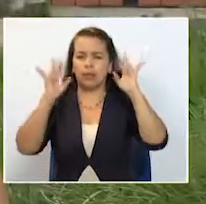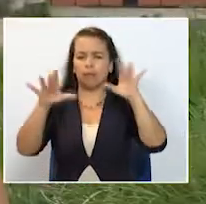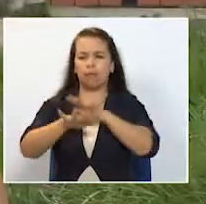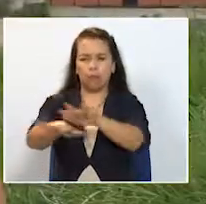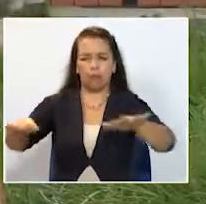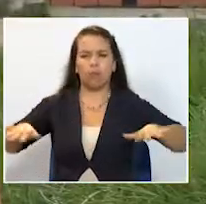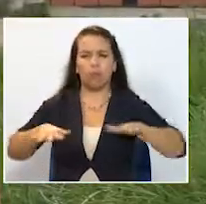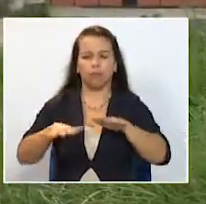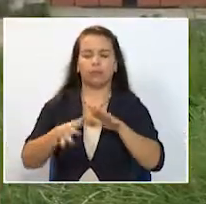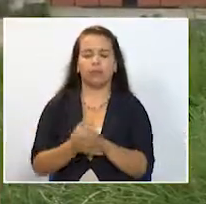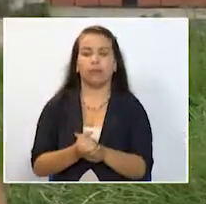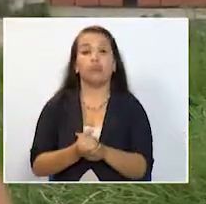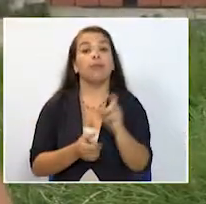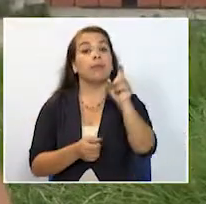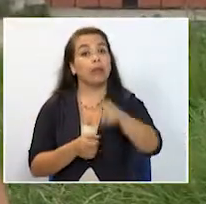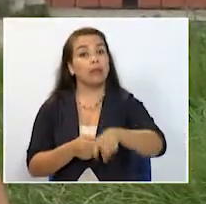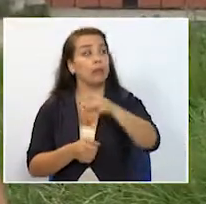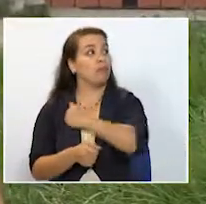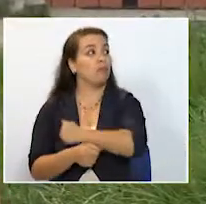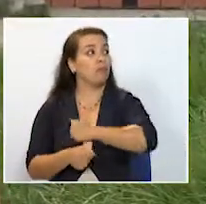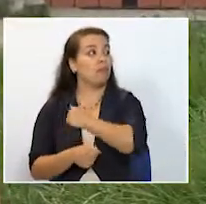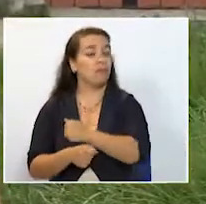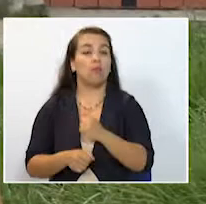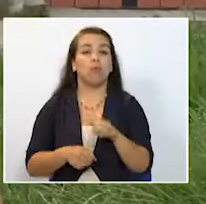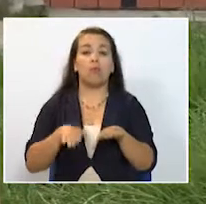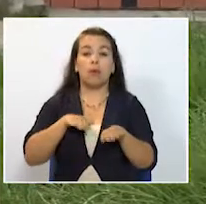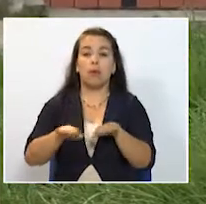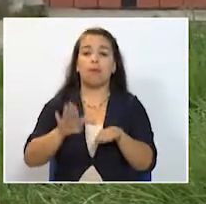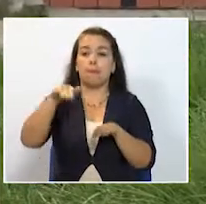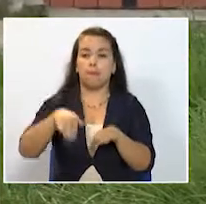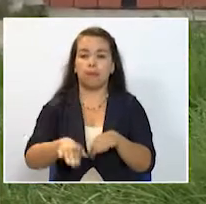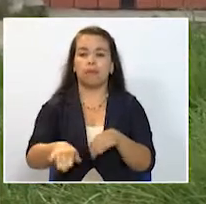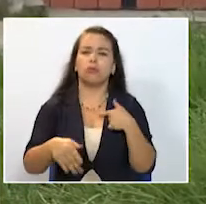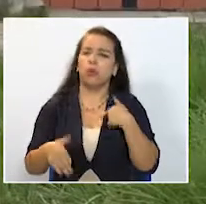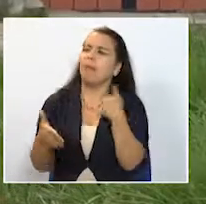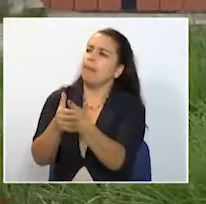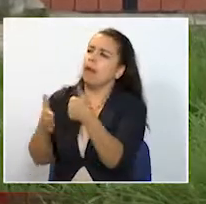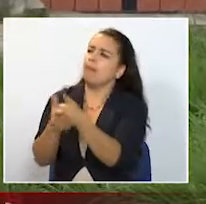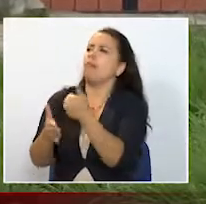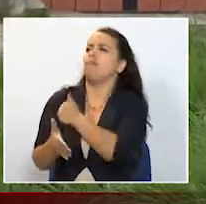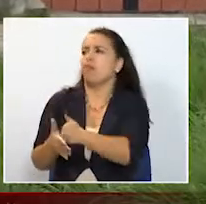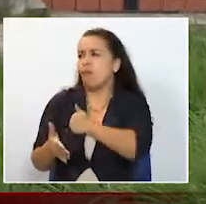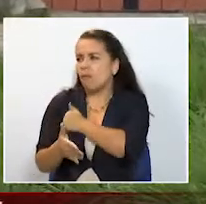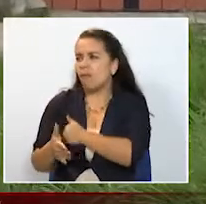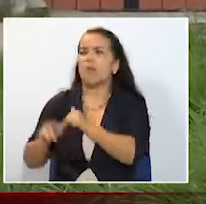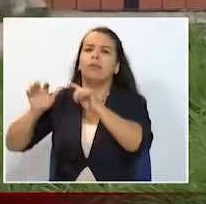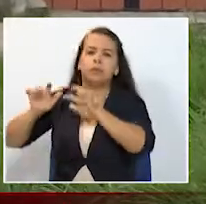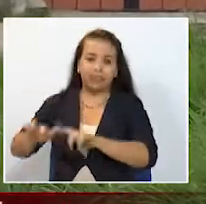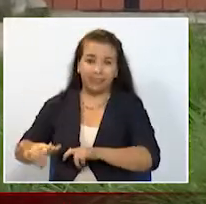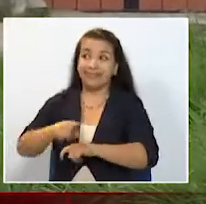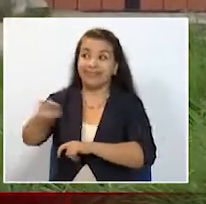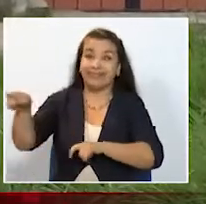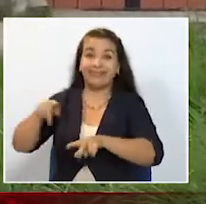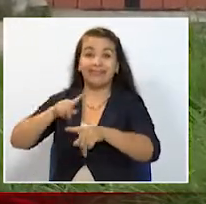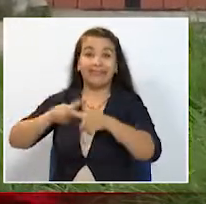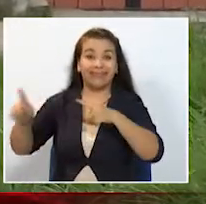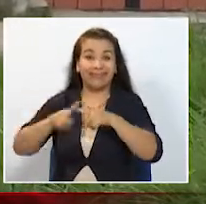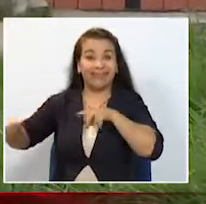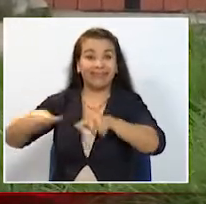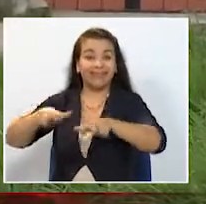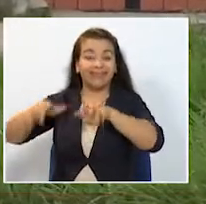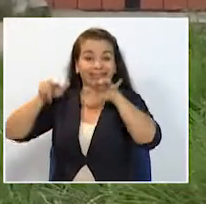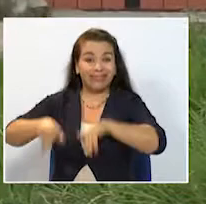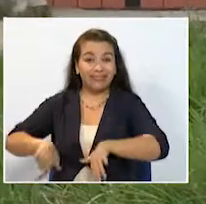Necesitamos también un reductor que ya se lo he pedido muchísimas veces a la Secretaría de Tránsito y Movilidad de